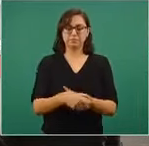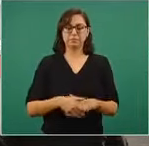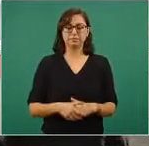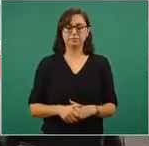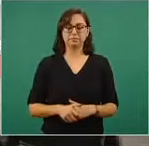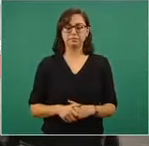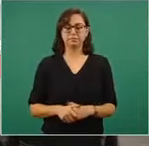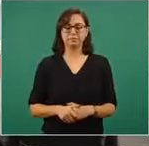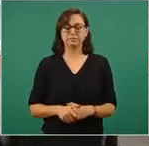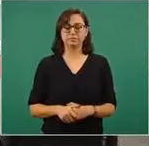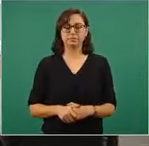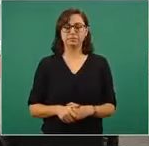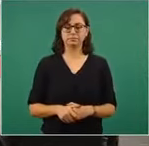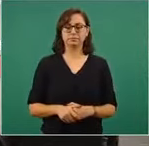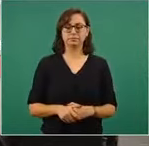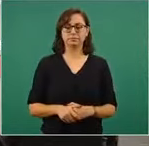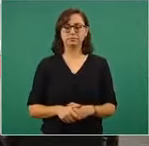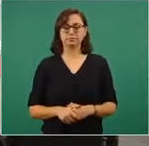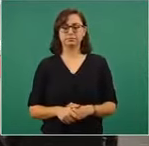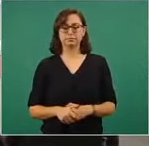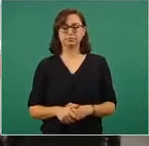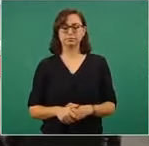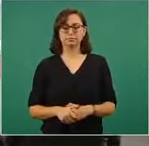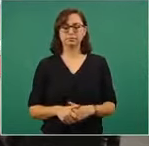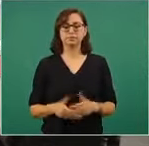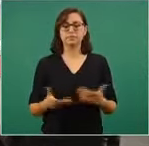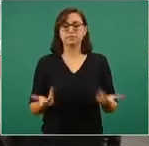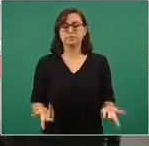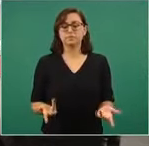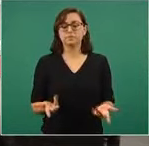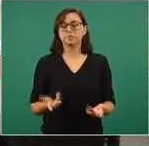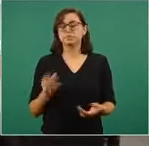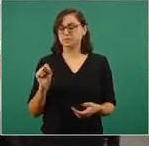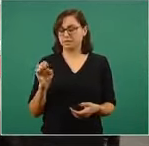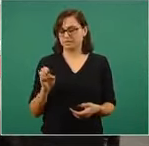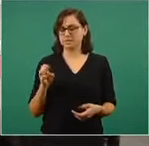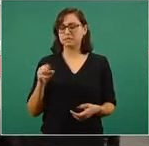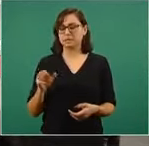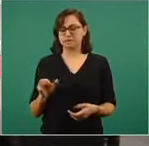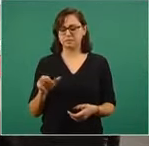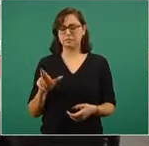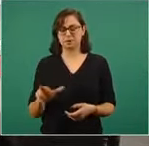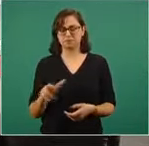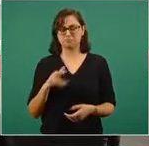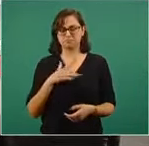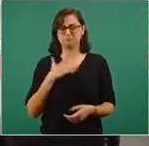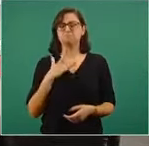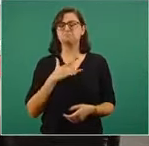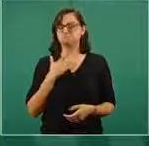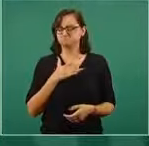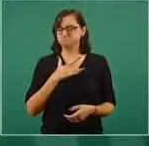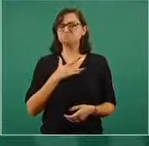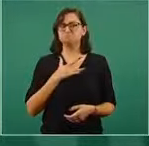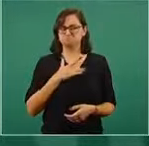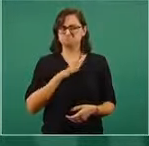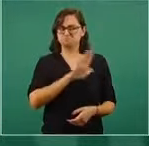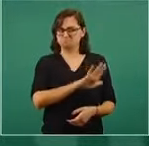La misma Secretaría de Marina ayudó para la detención